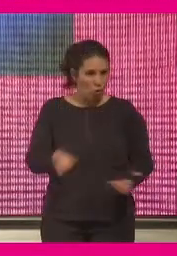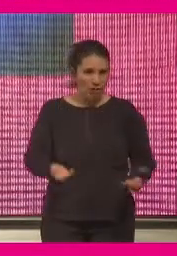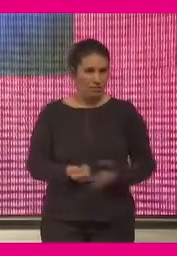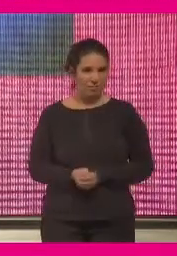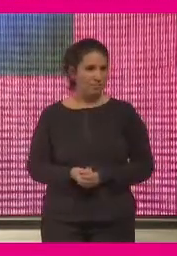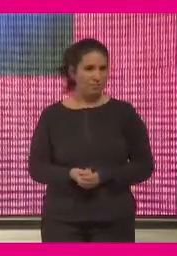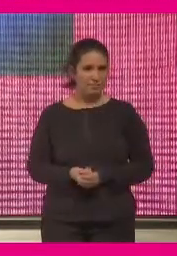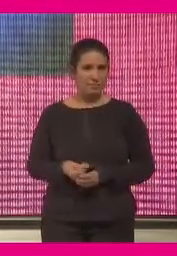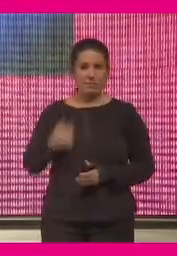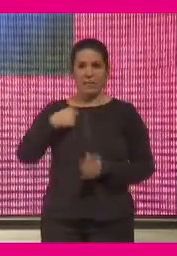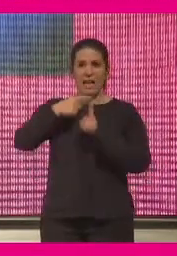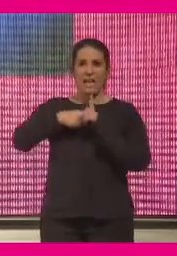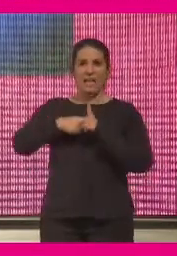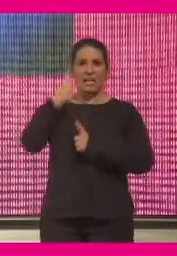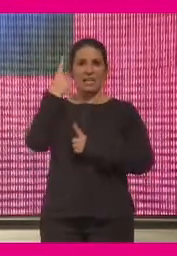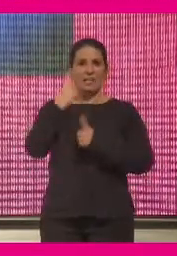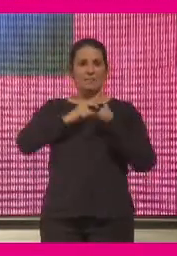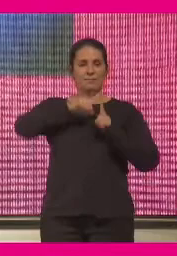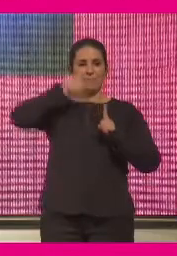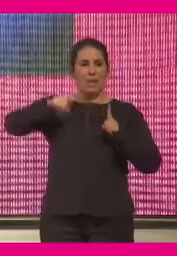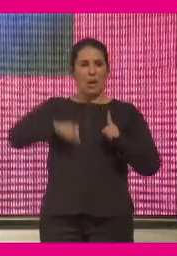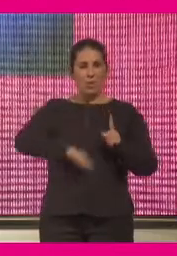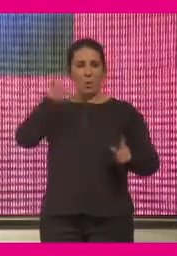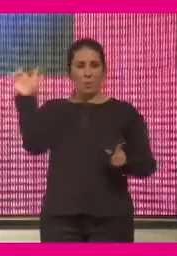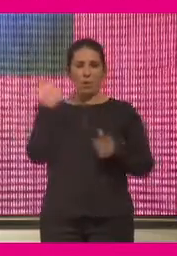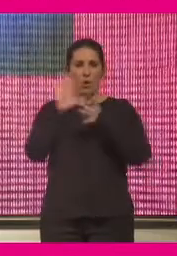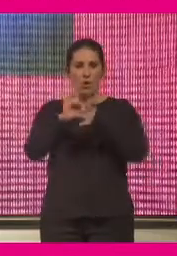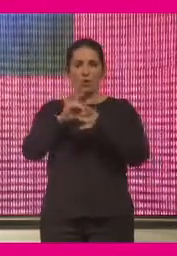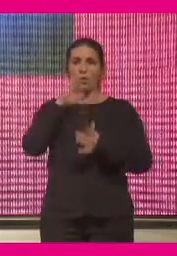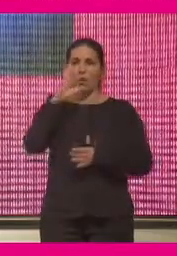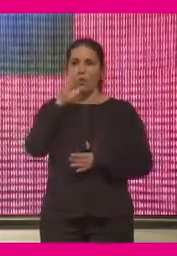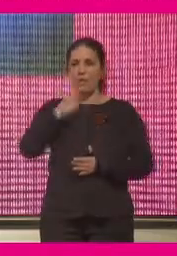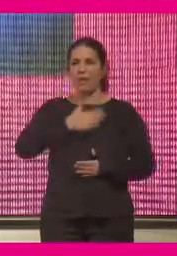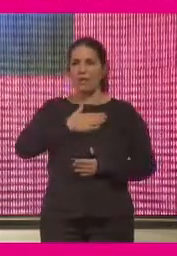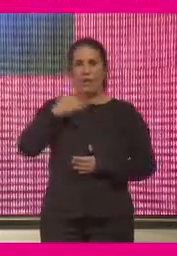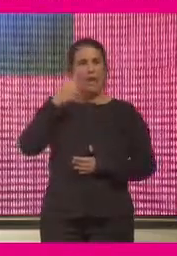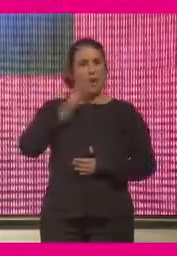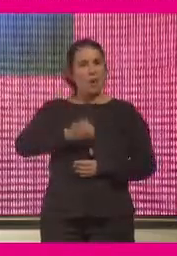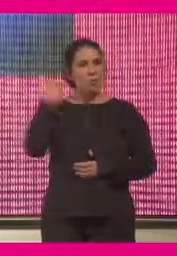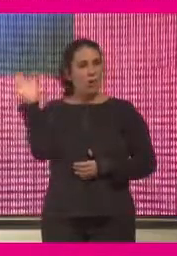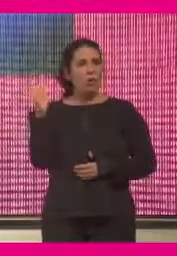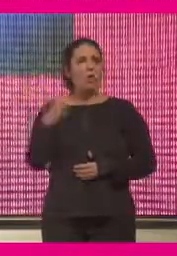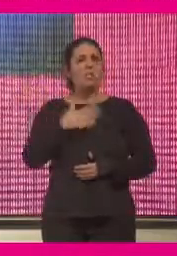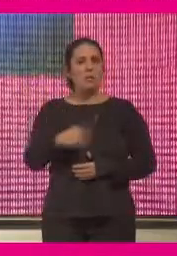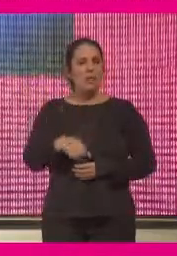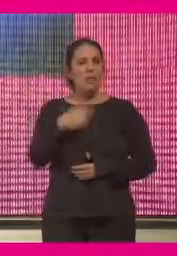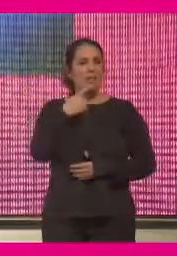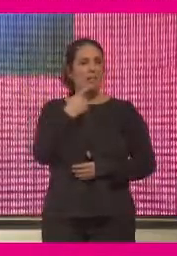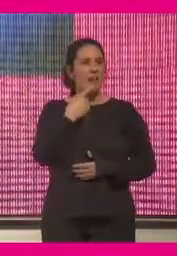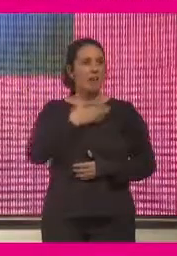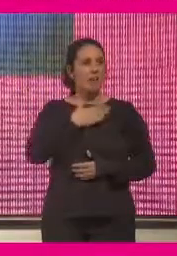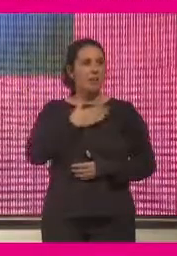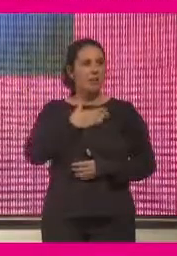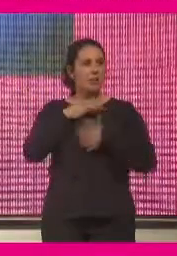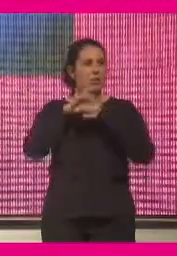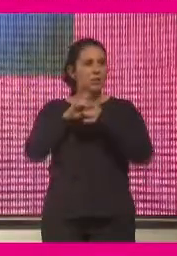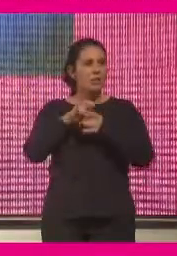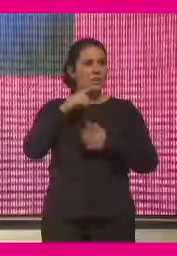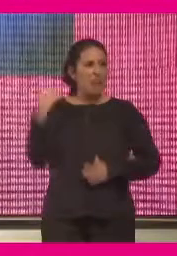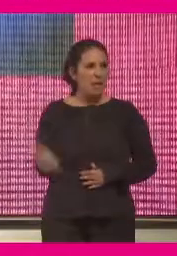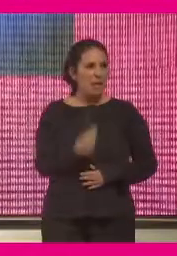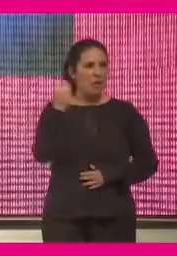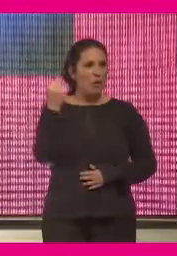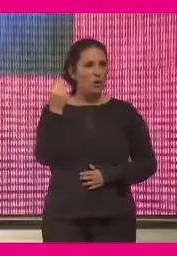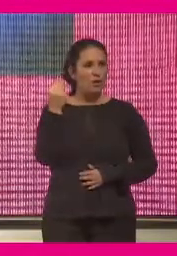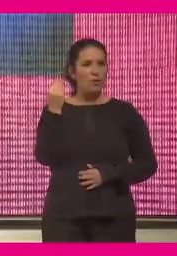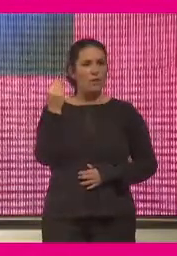del ranking europeo, que no está mal porque nosotros, por ejemplo, contribuimos un 13% al PIB europeo. Podríamos decir que nuestra posición incluso está mejor a